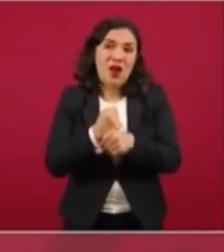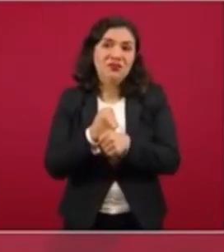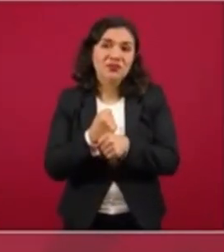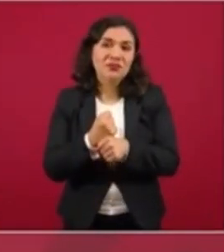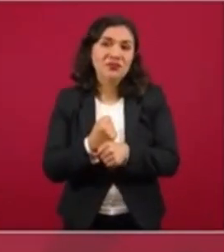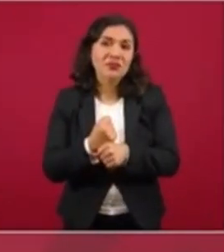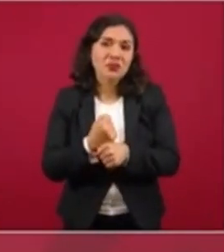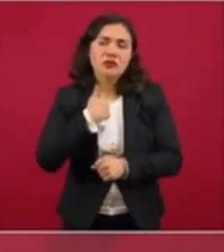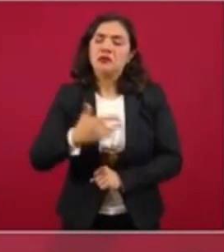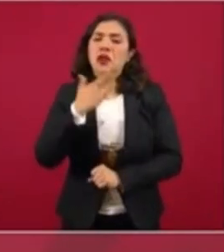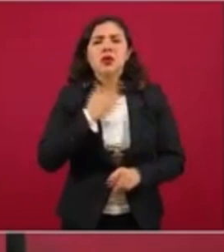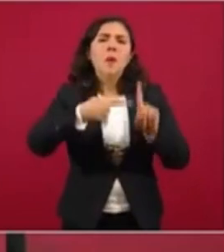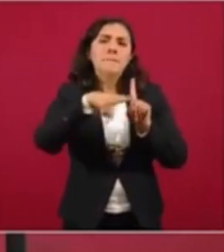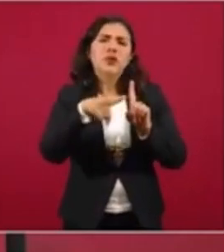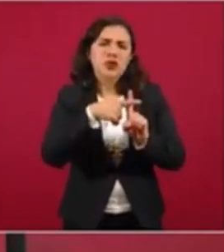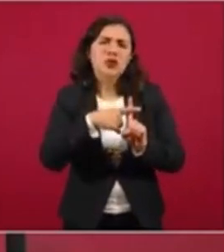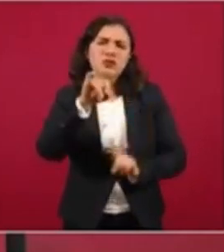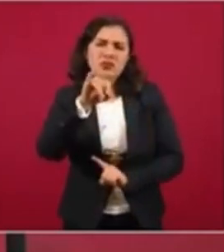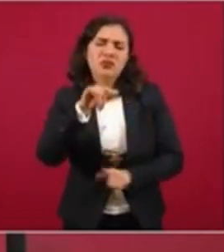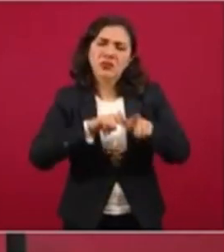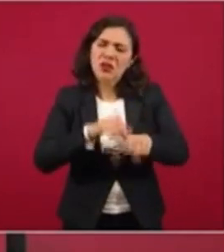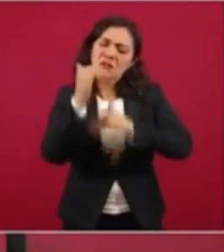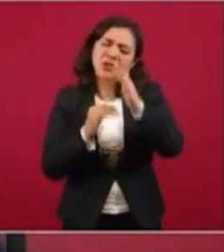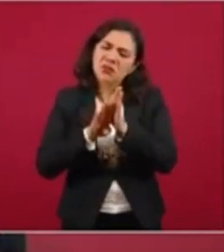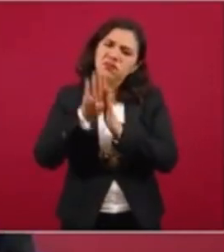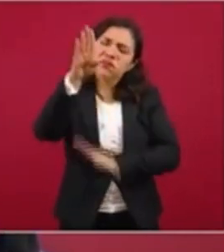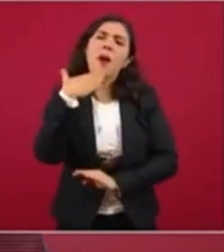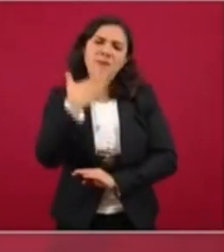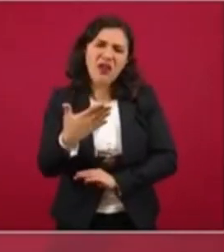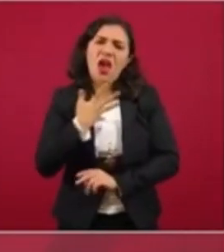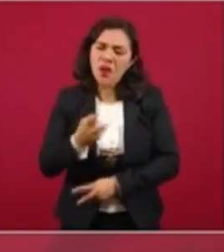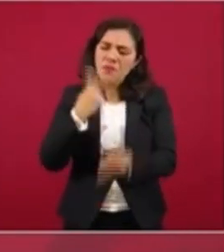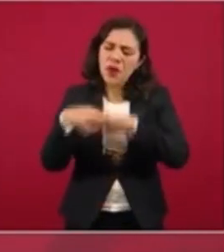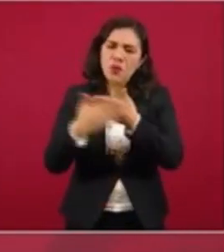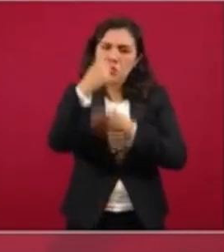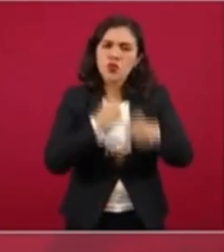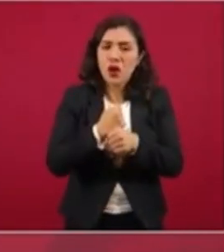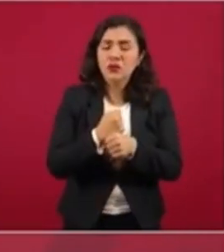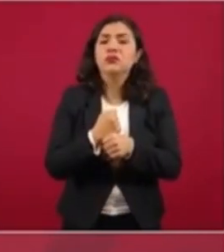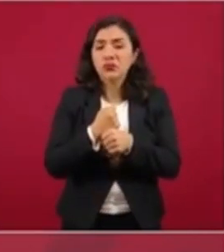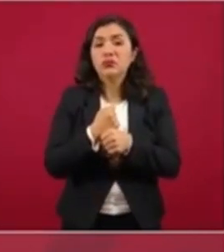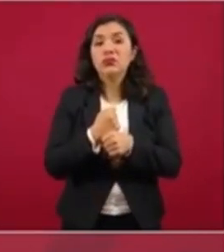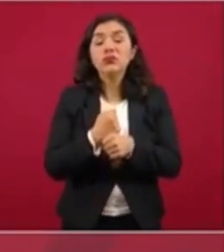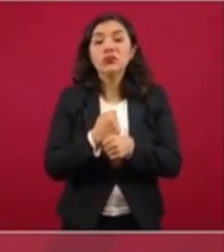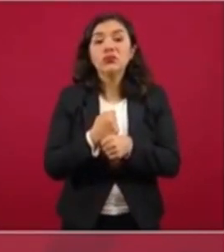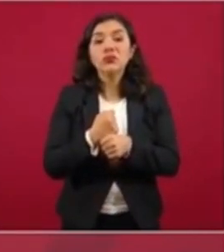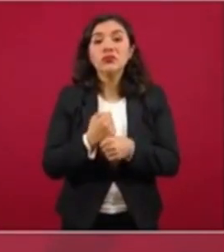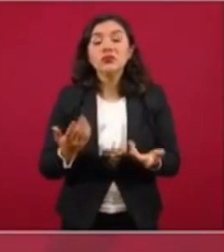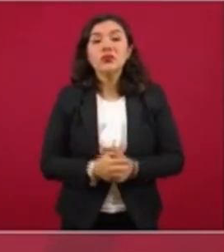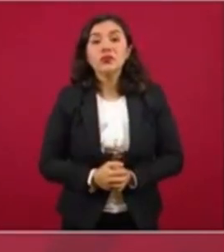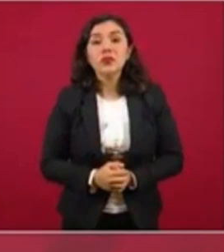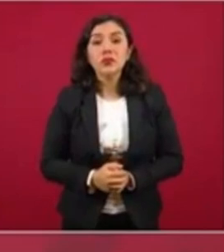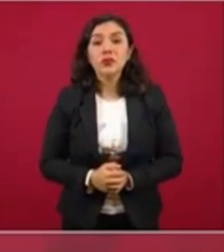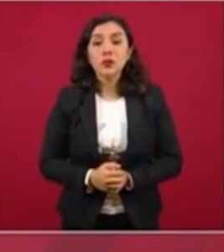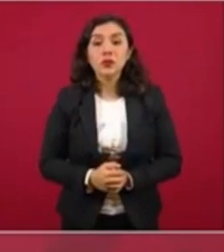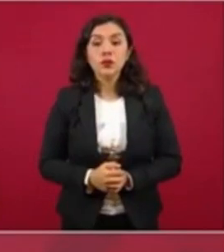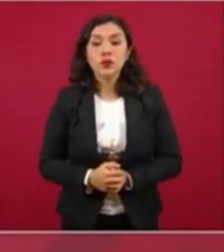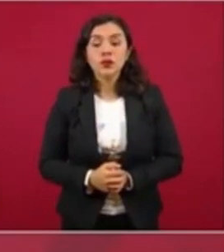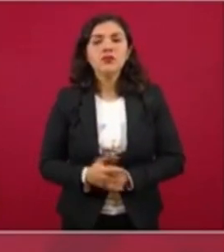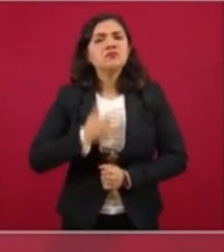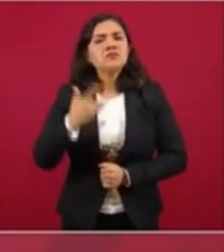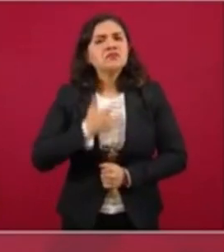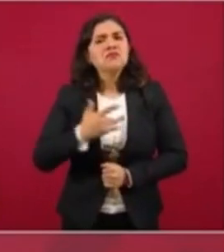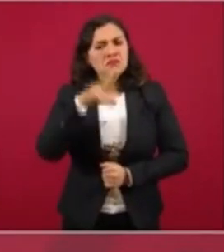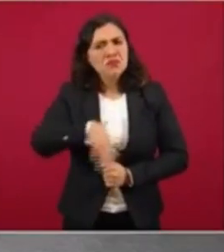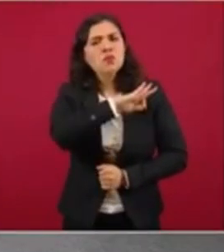Yo estoy optimista, vamos a salir adelante, va a haber crecimiento el año próximo y tenemos muchas